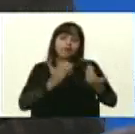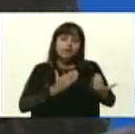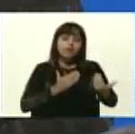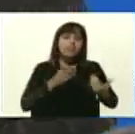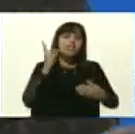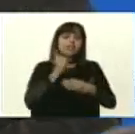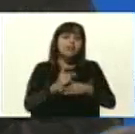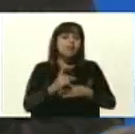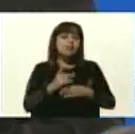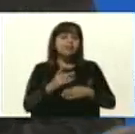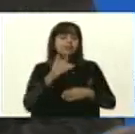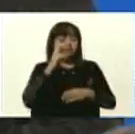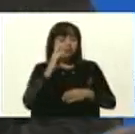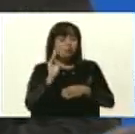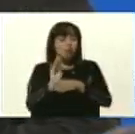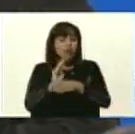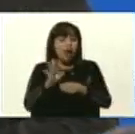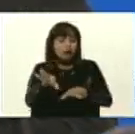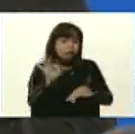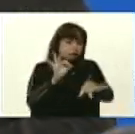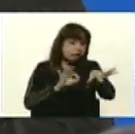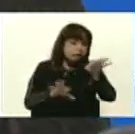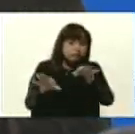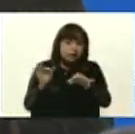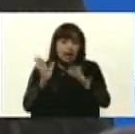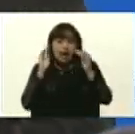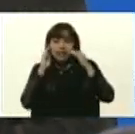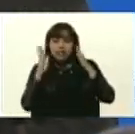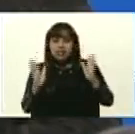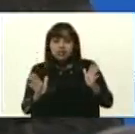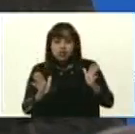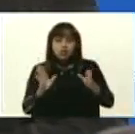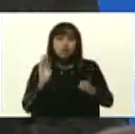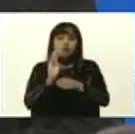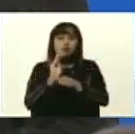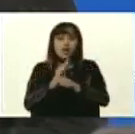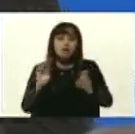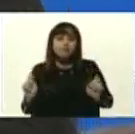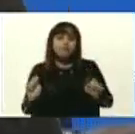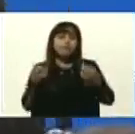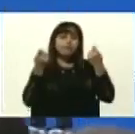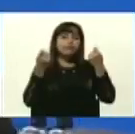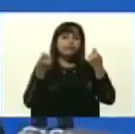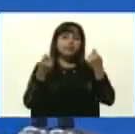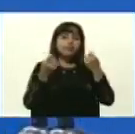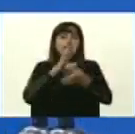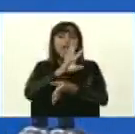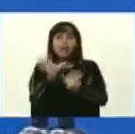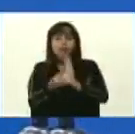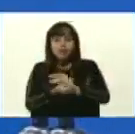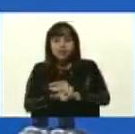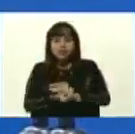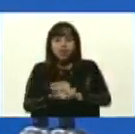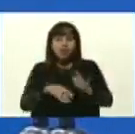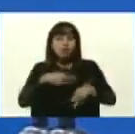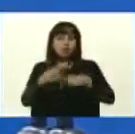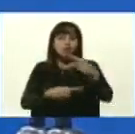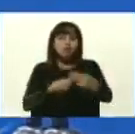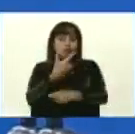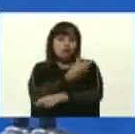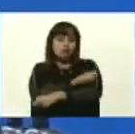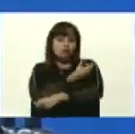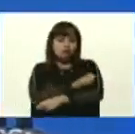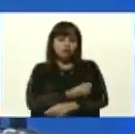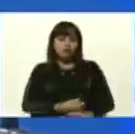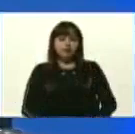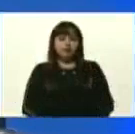detectarlas, para atender, curar, sanar, y para adaptar los procesos de vacunación.